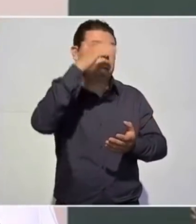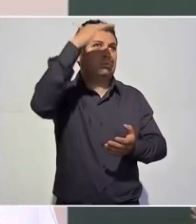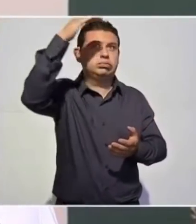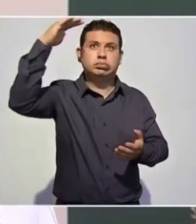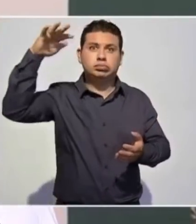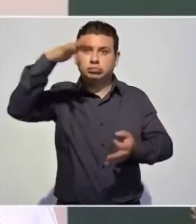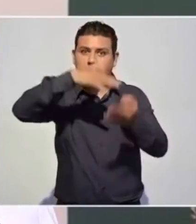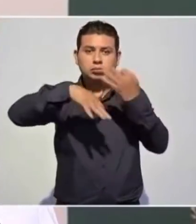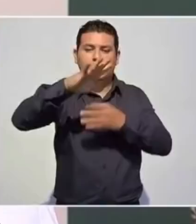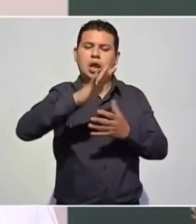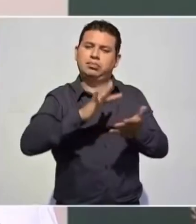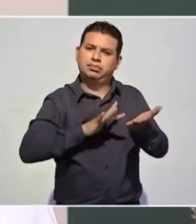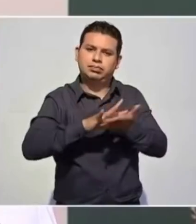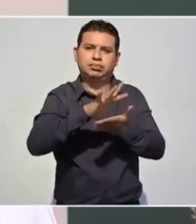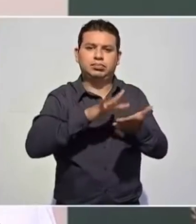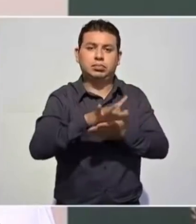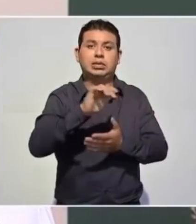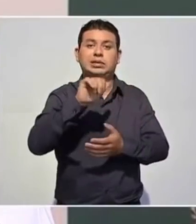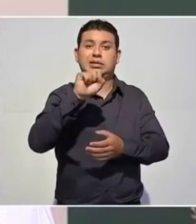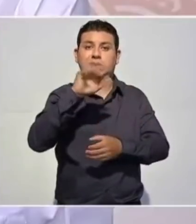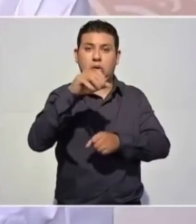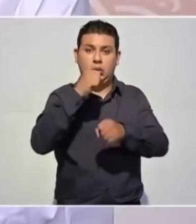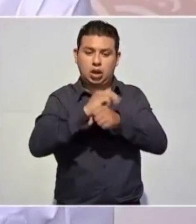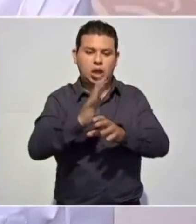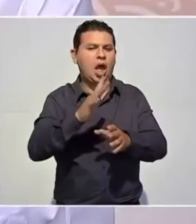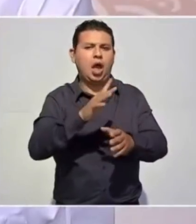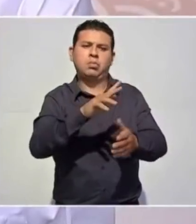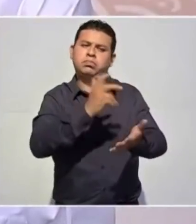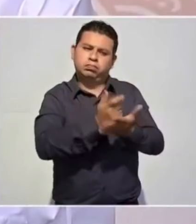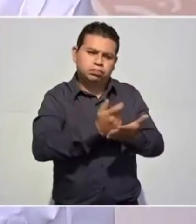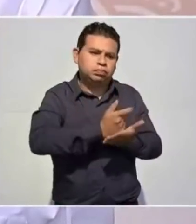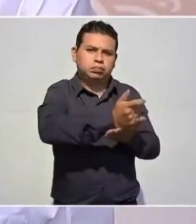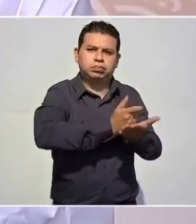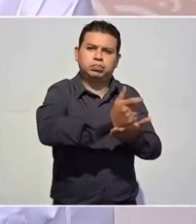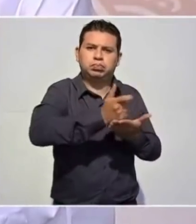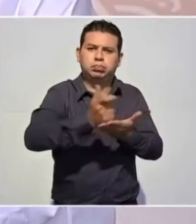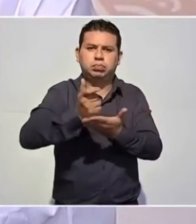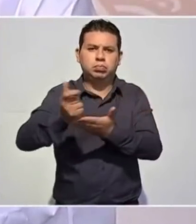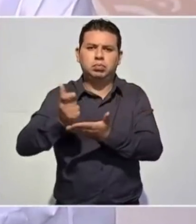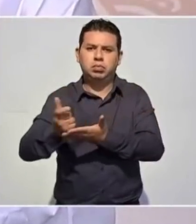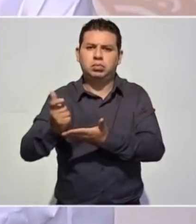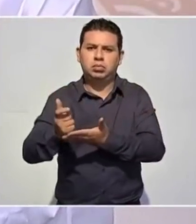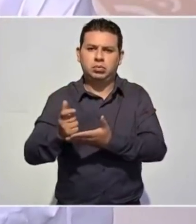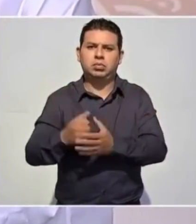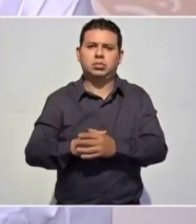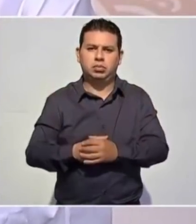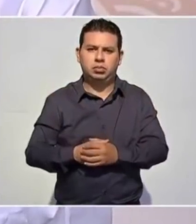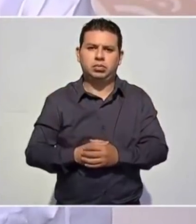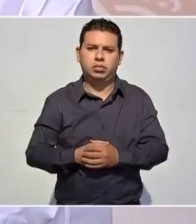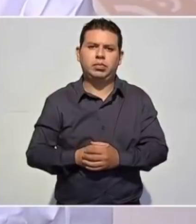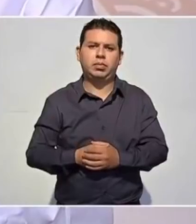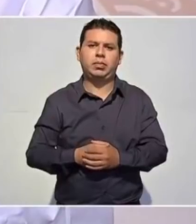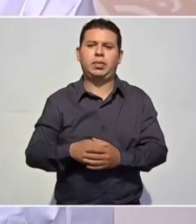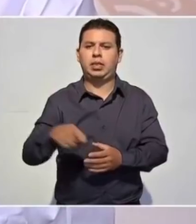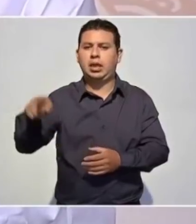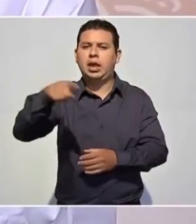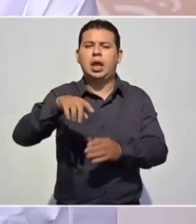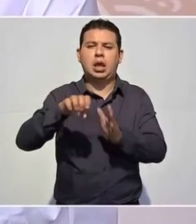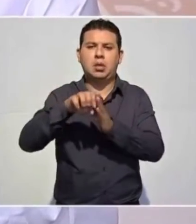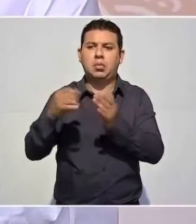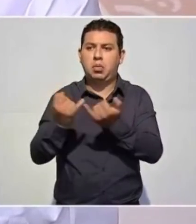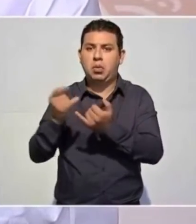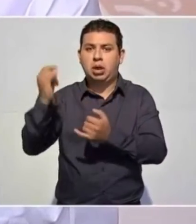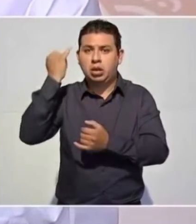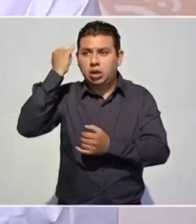de los 65 años. C. se hace cuando se trata de la población indígena.